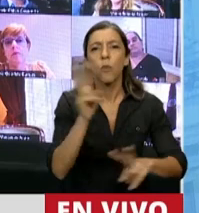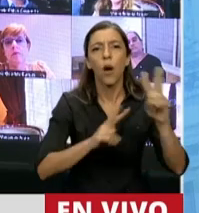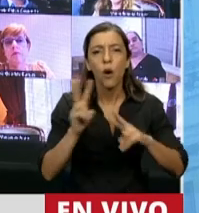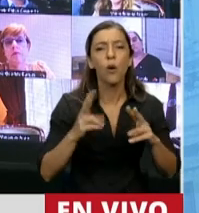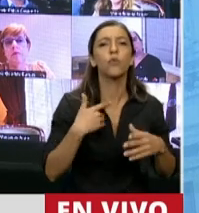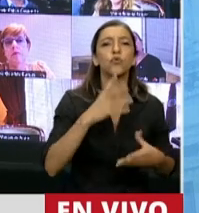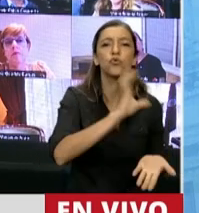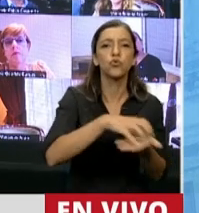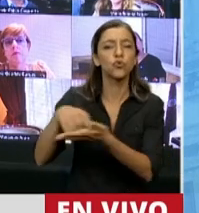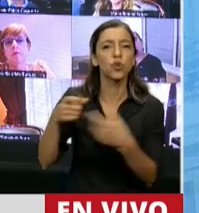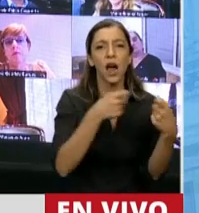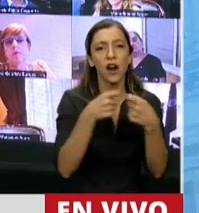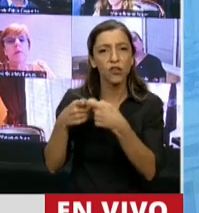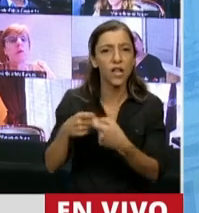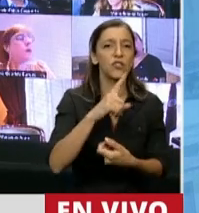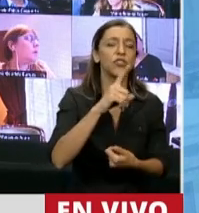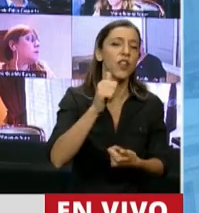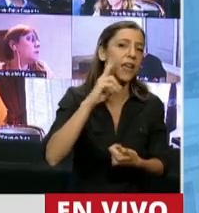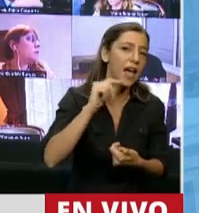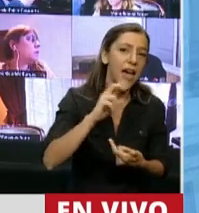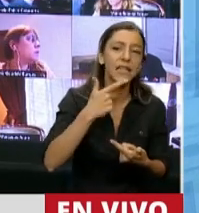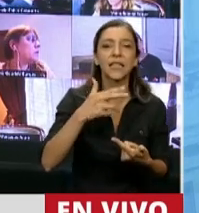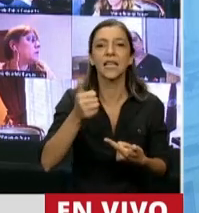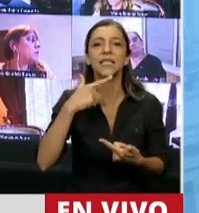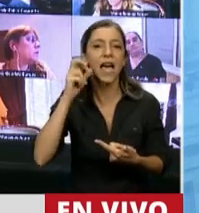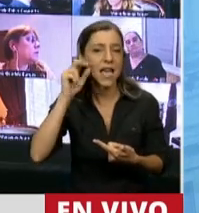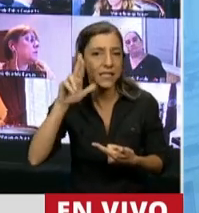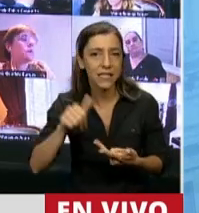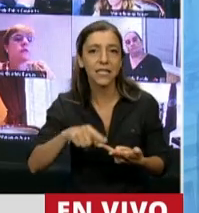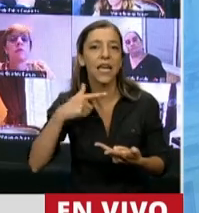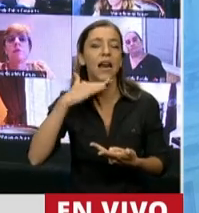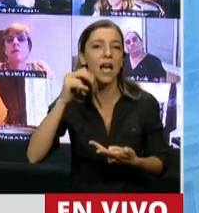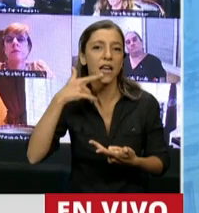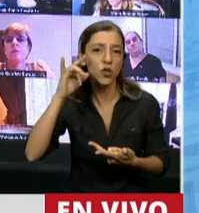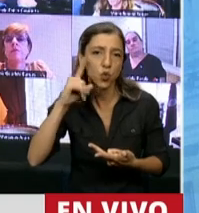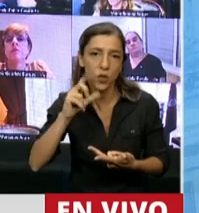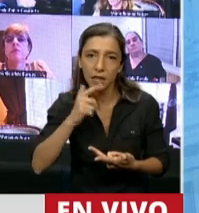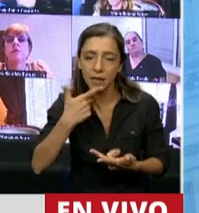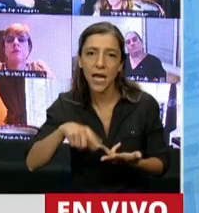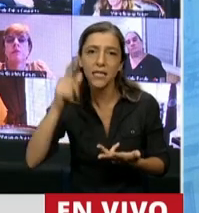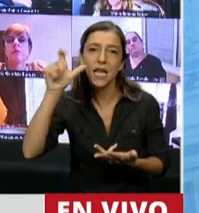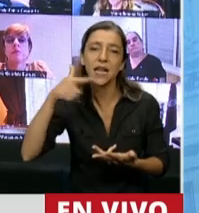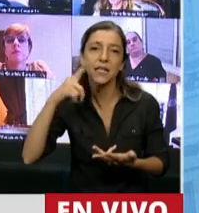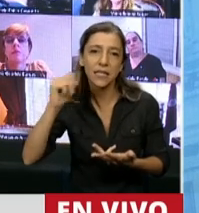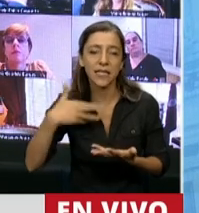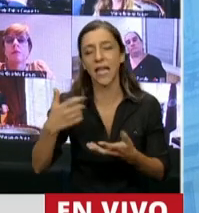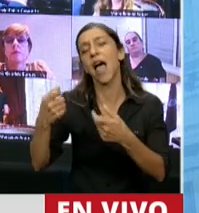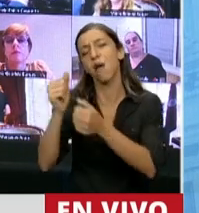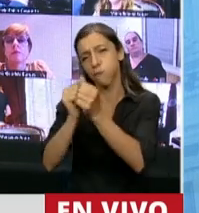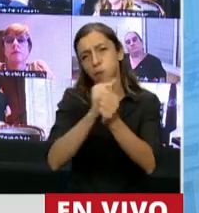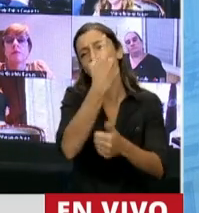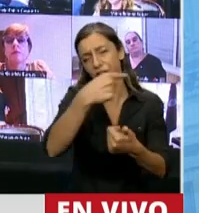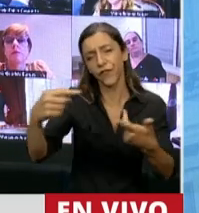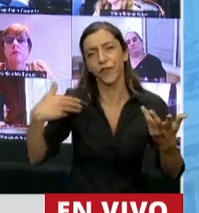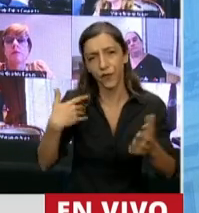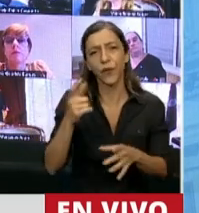Cáritas, AMIA, el Banco de Alimentos, la comunidad de jesuitas, el Cías, el aporte de empresas, de famosos y de